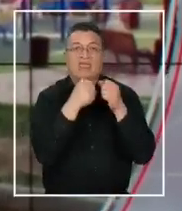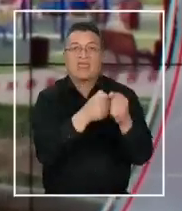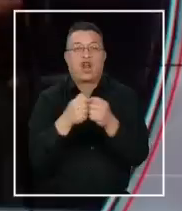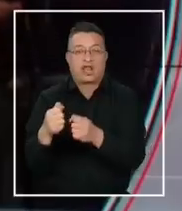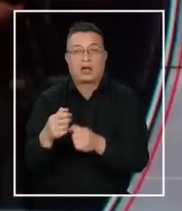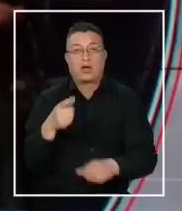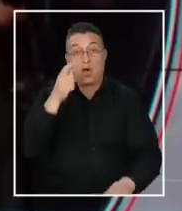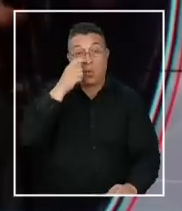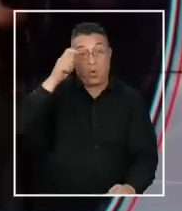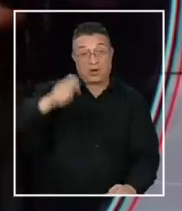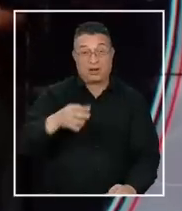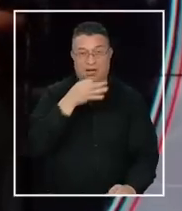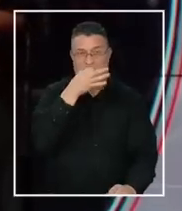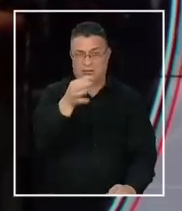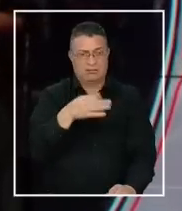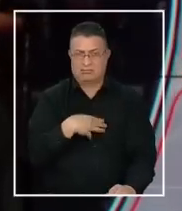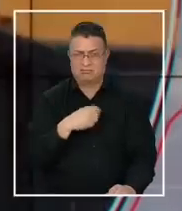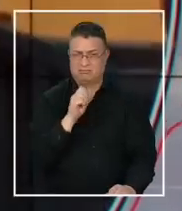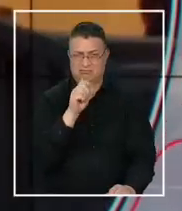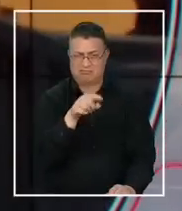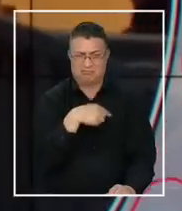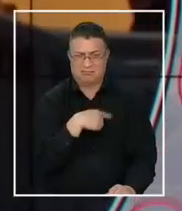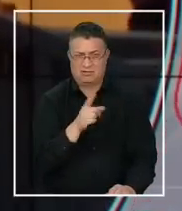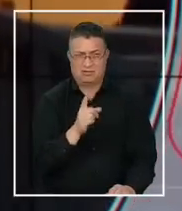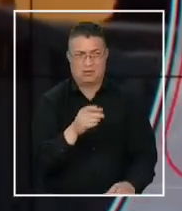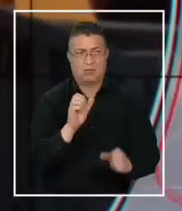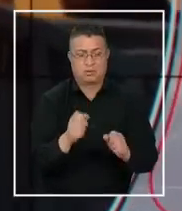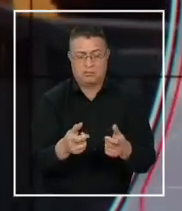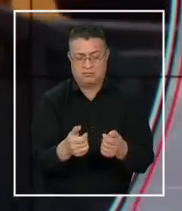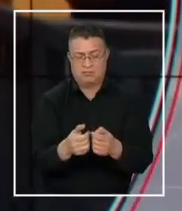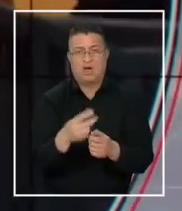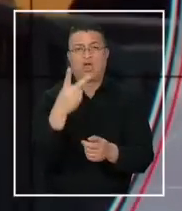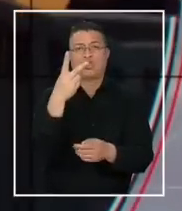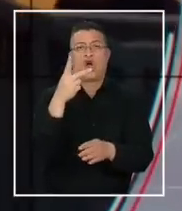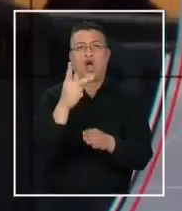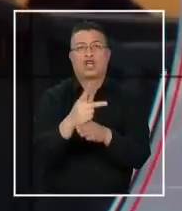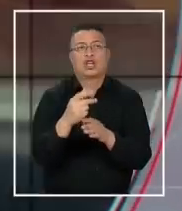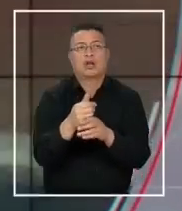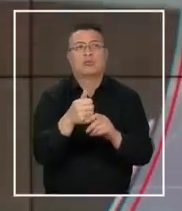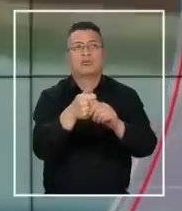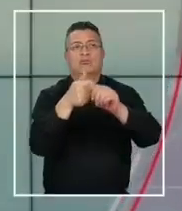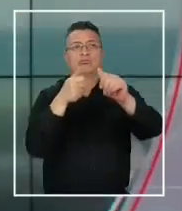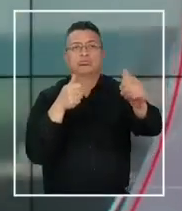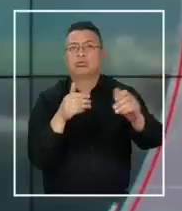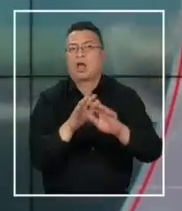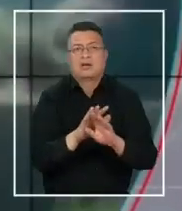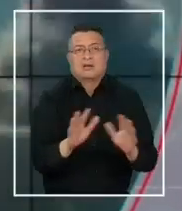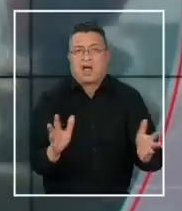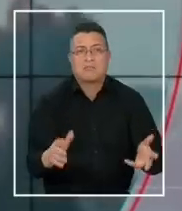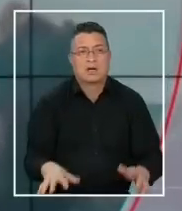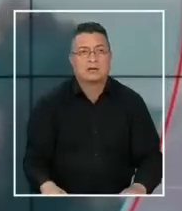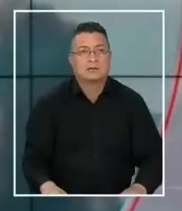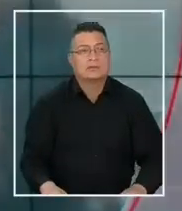asegura que no envió este armamento, cuya gran ventaja es que puede ser digitado a más de 2 kilómetros, 2.000 kilómetros de distancia.